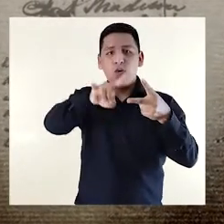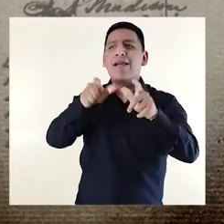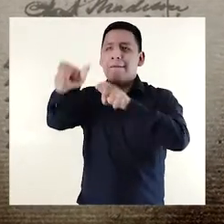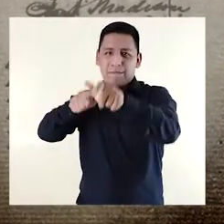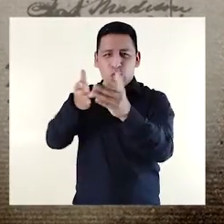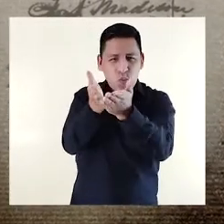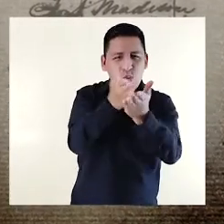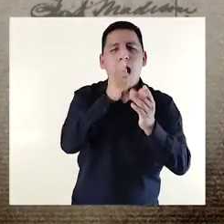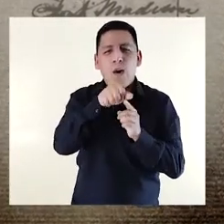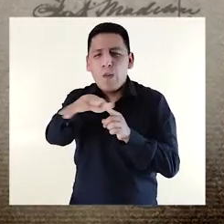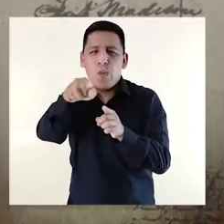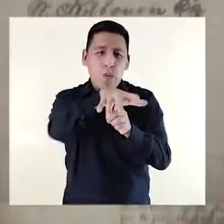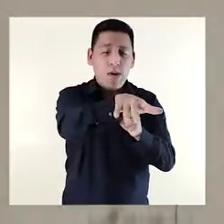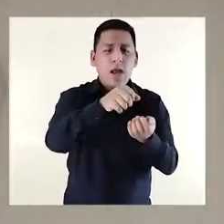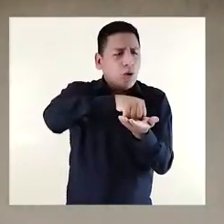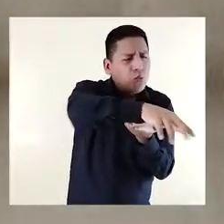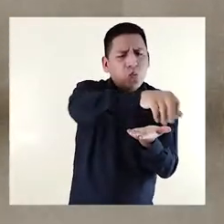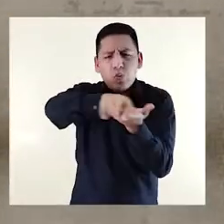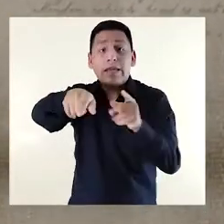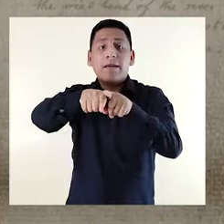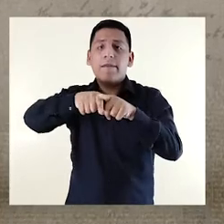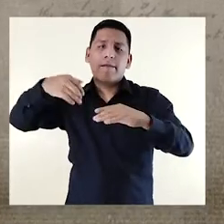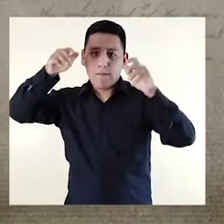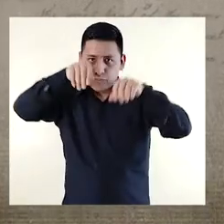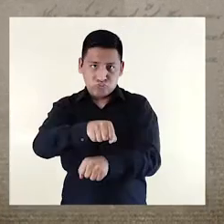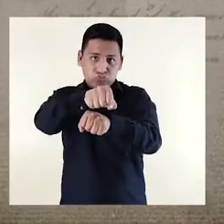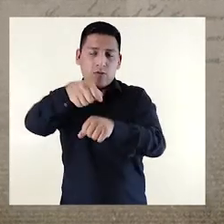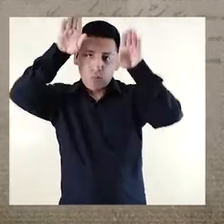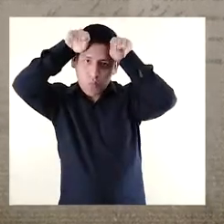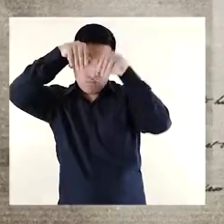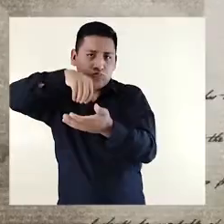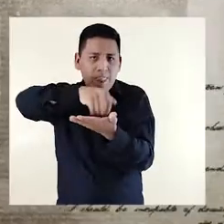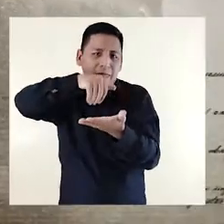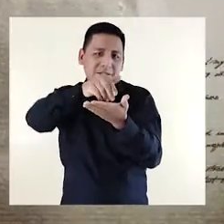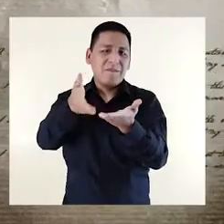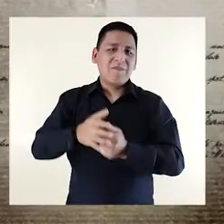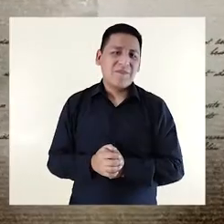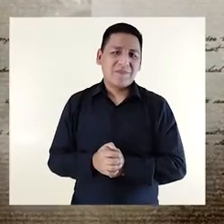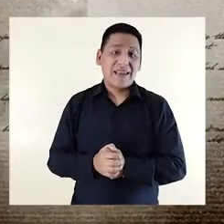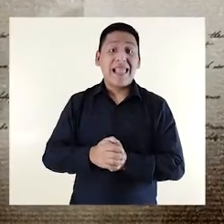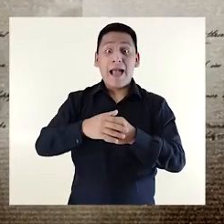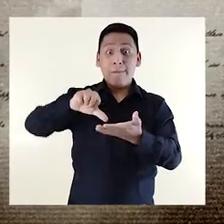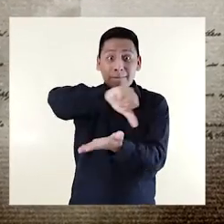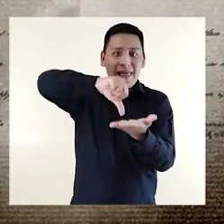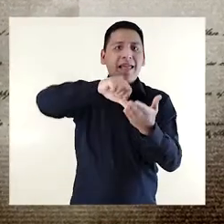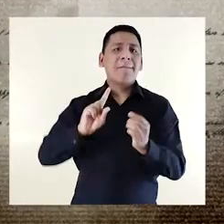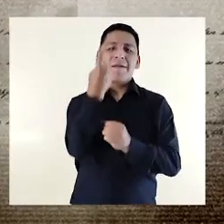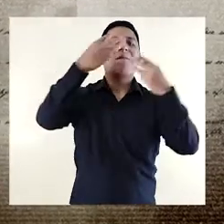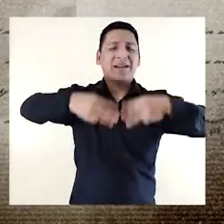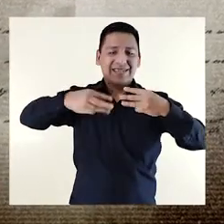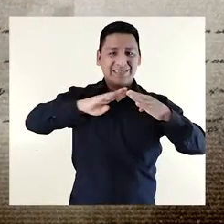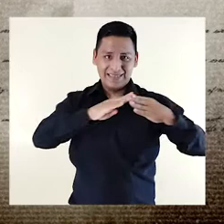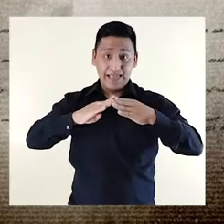abastecer a los ciudadanos de agua, para regar y también para saciar a caballos y a sémilas. Fue la plaza el principal mercado de la ciudad,